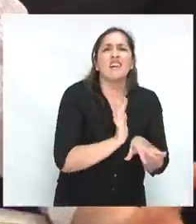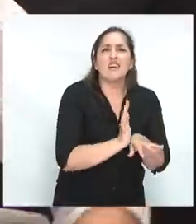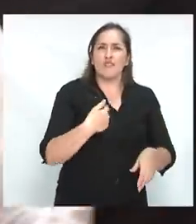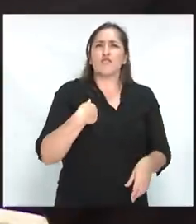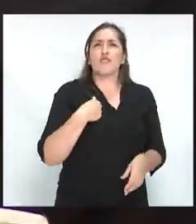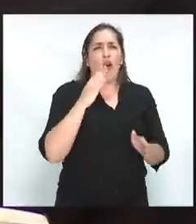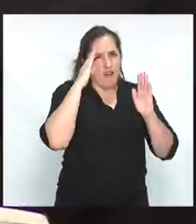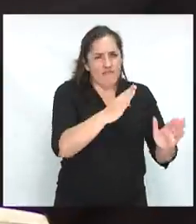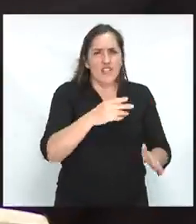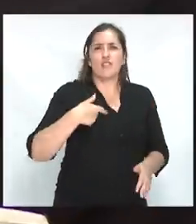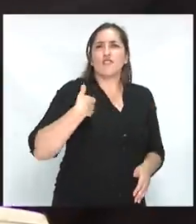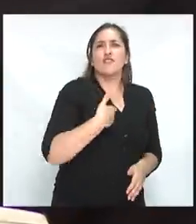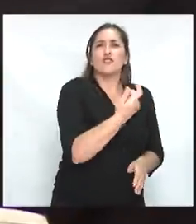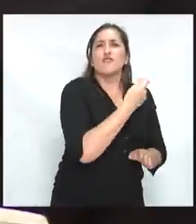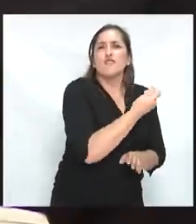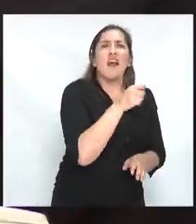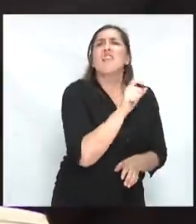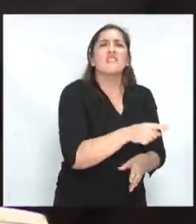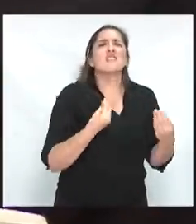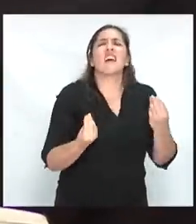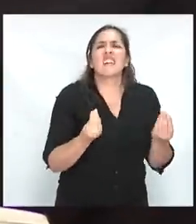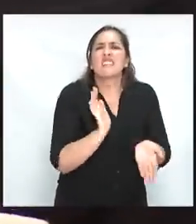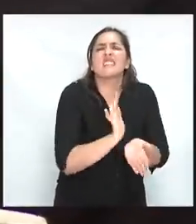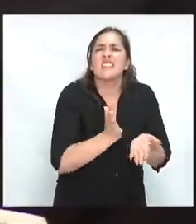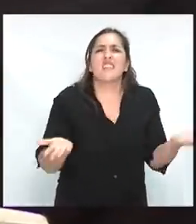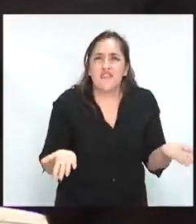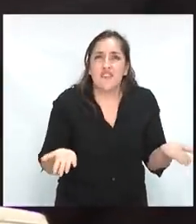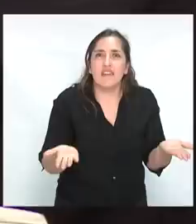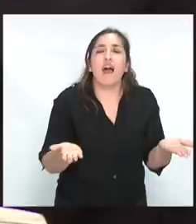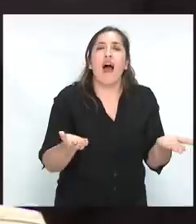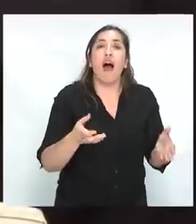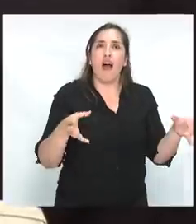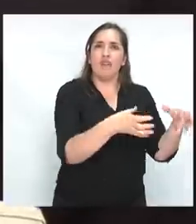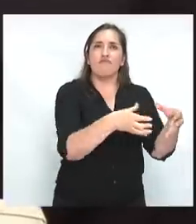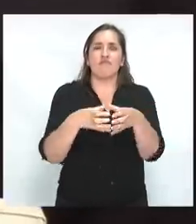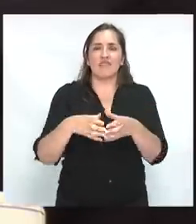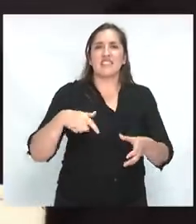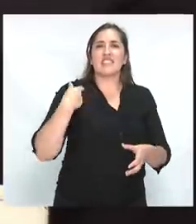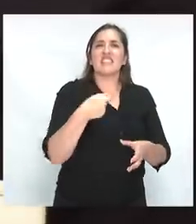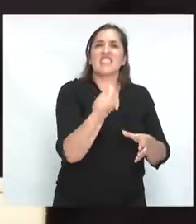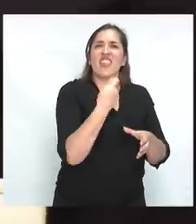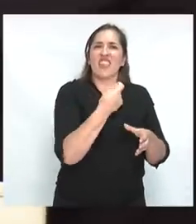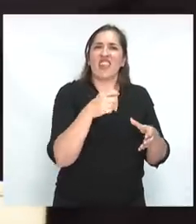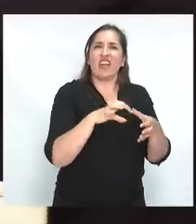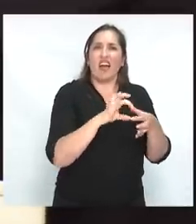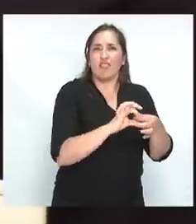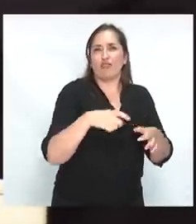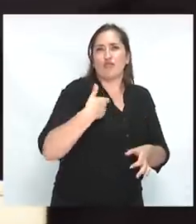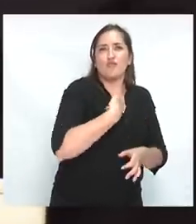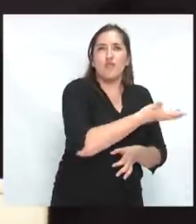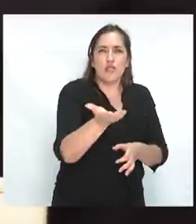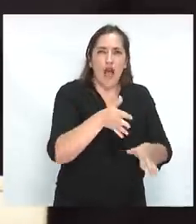socialista en América Latina? El fortalecimiento de los sindicatos y de los múltiples movimientos sociales.